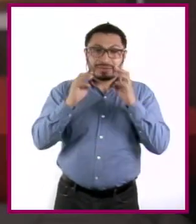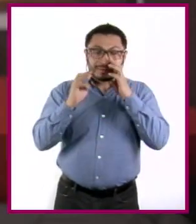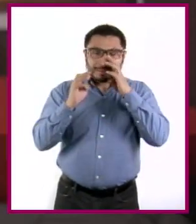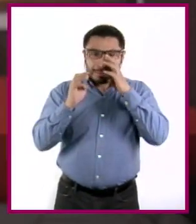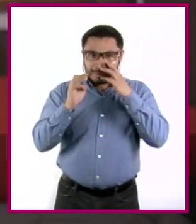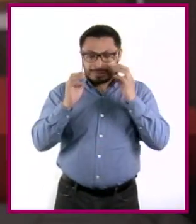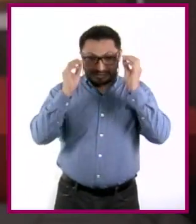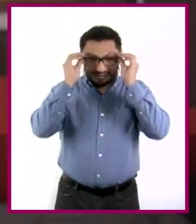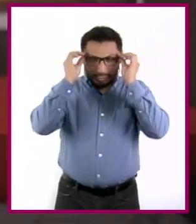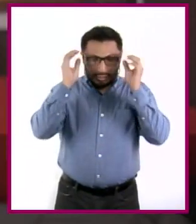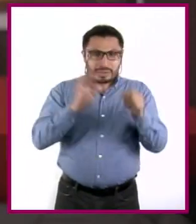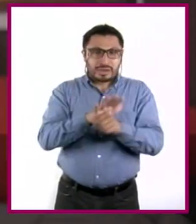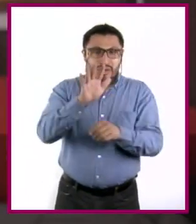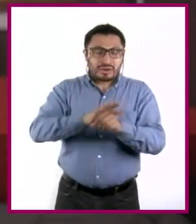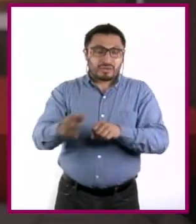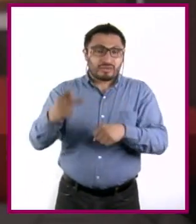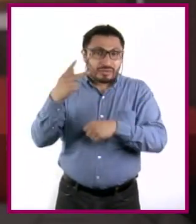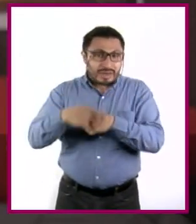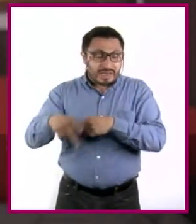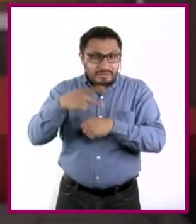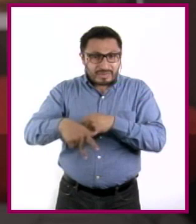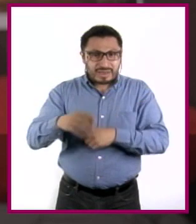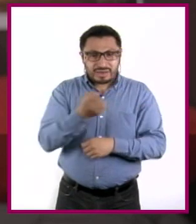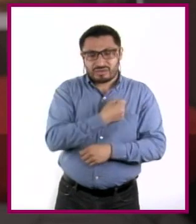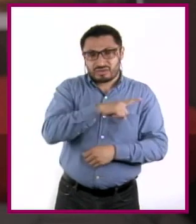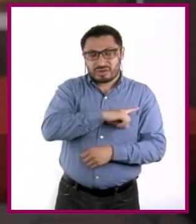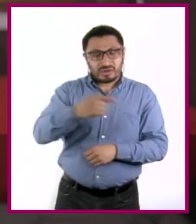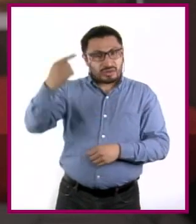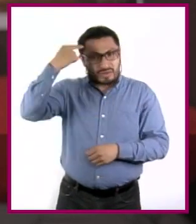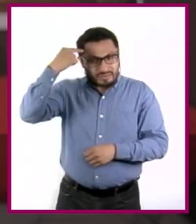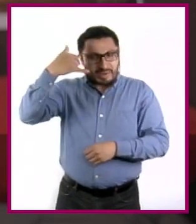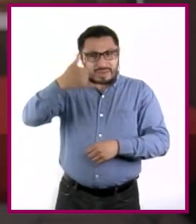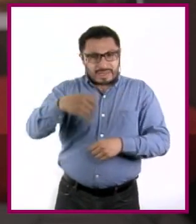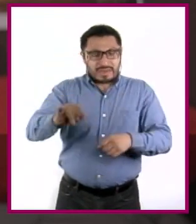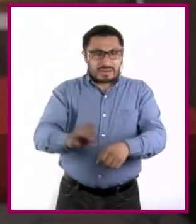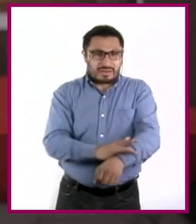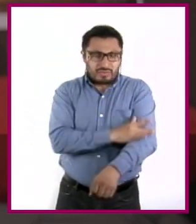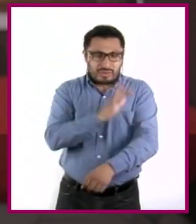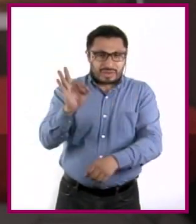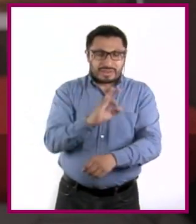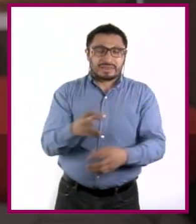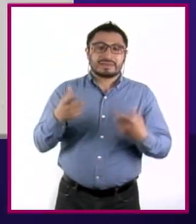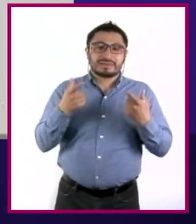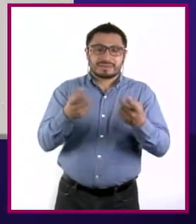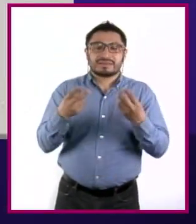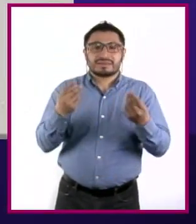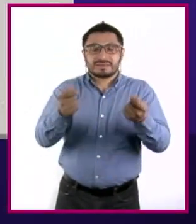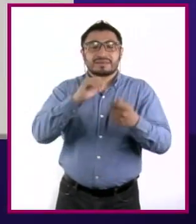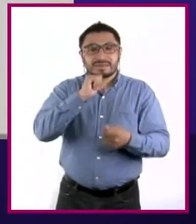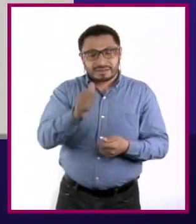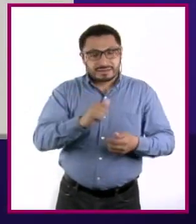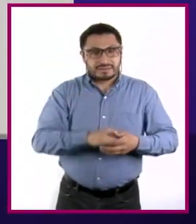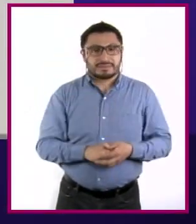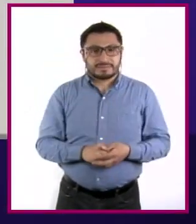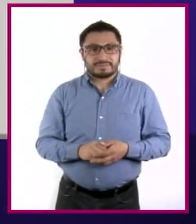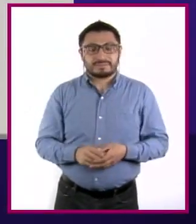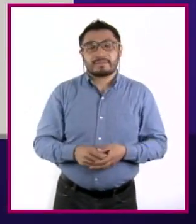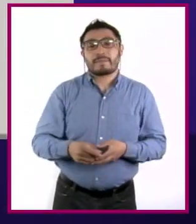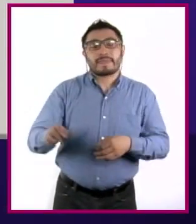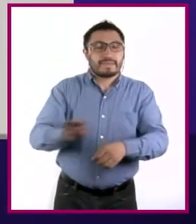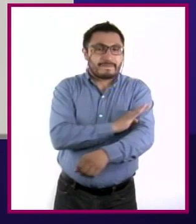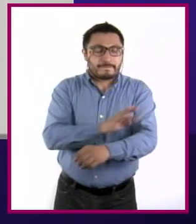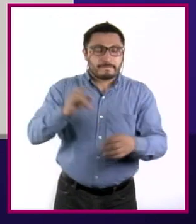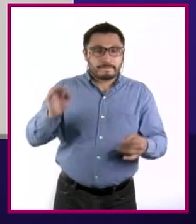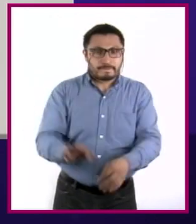¿Cuál es el riesgo en nuestra salud mental o bienestar emocional si no cuidamos de nuestra salud financiera? El bienestar emocional es muy